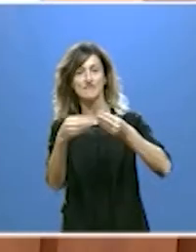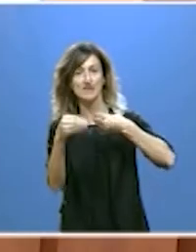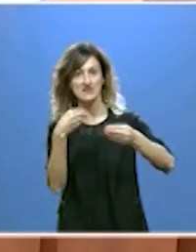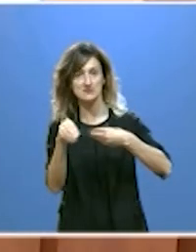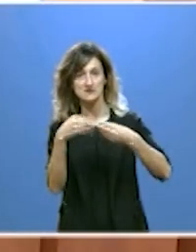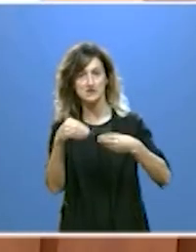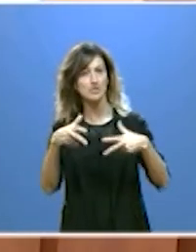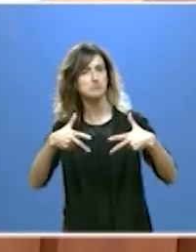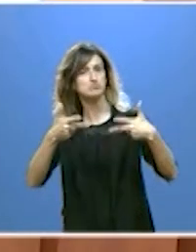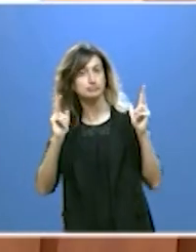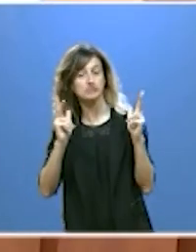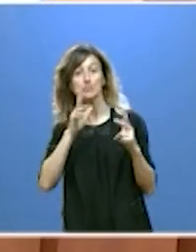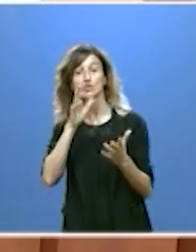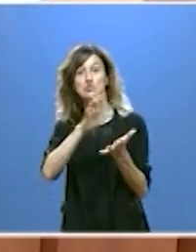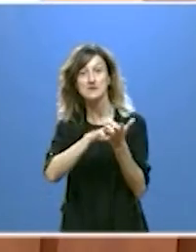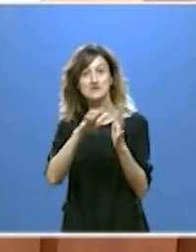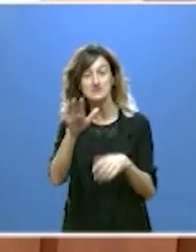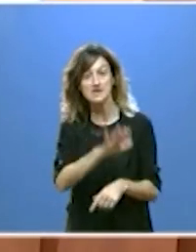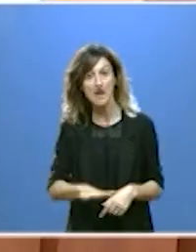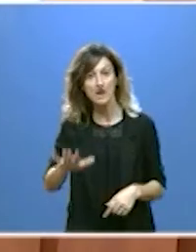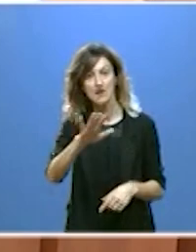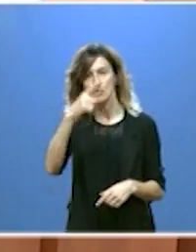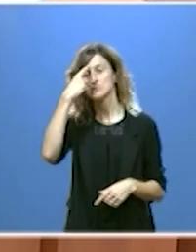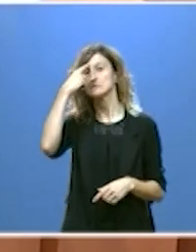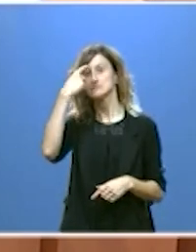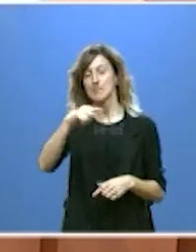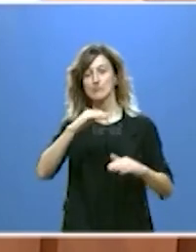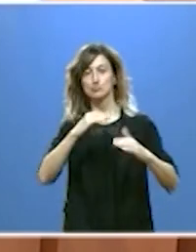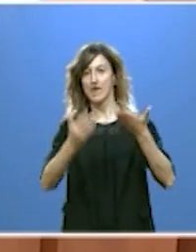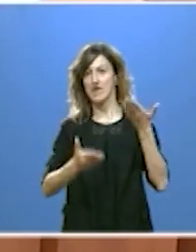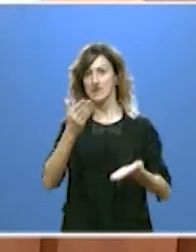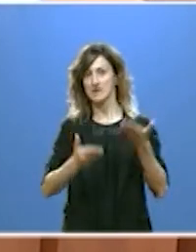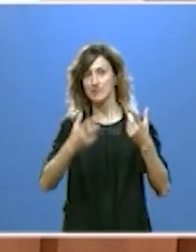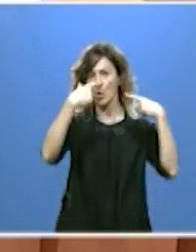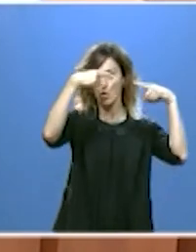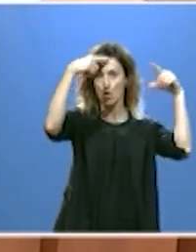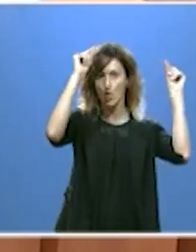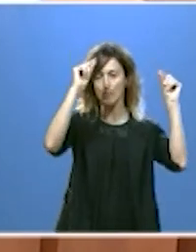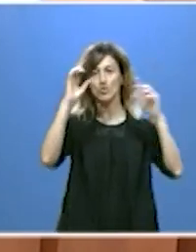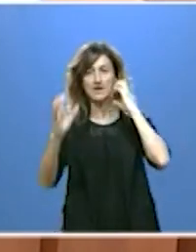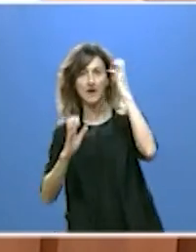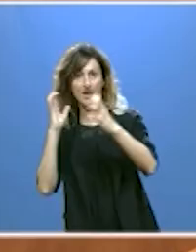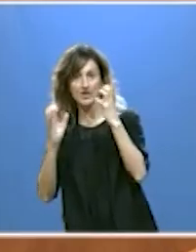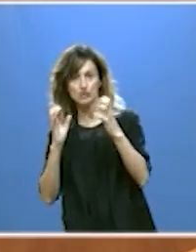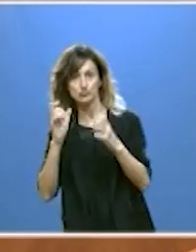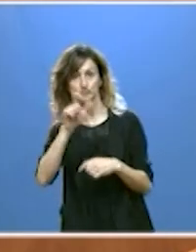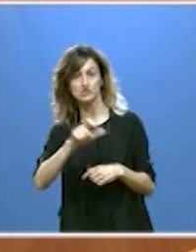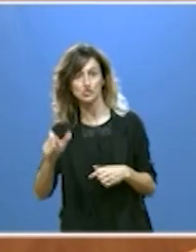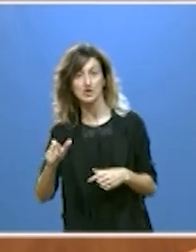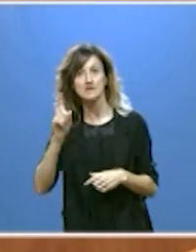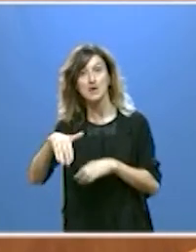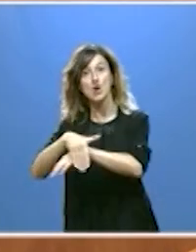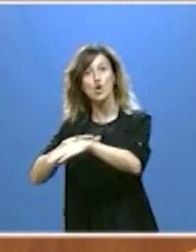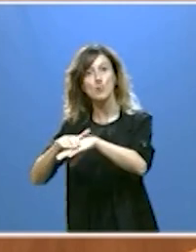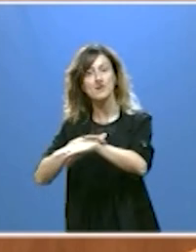por eso en Castilla y León que sabemos mantener el equilibrio entre el lobo y los ganaderos que el gobierno